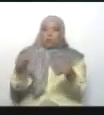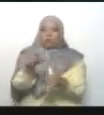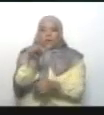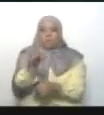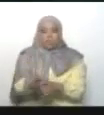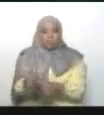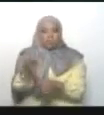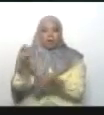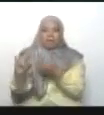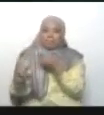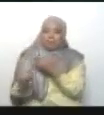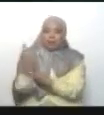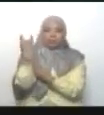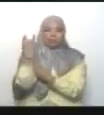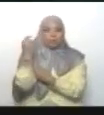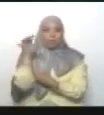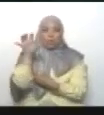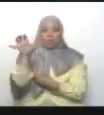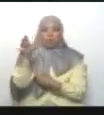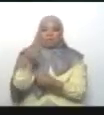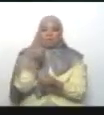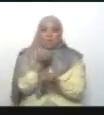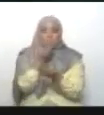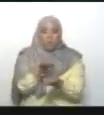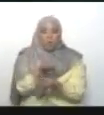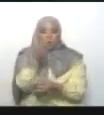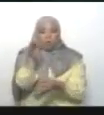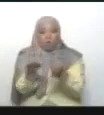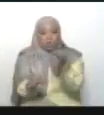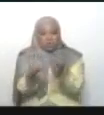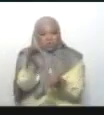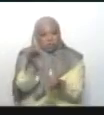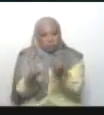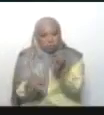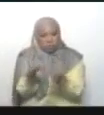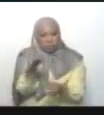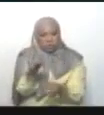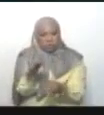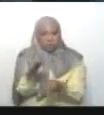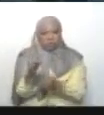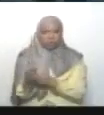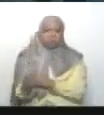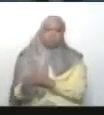estos mercenarios y traidores convictos y confesos. Justicia, justicia.